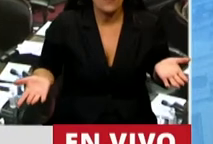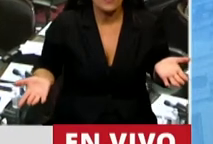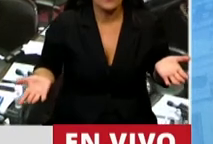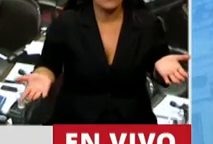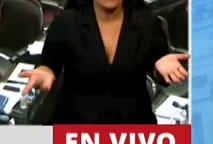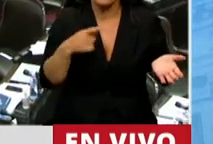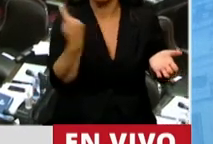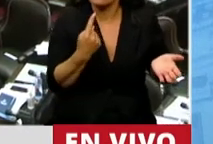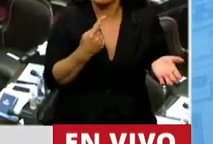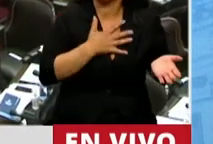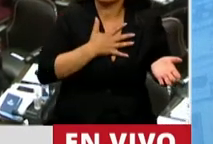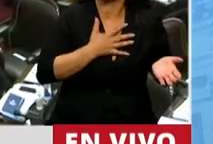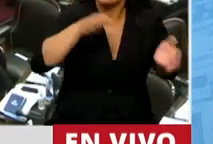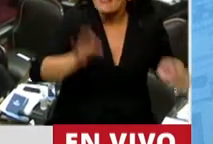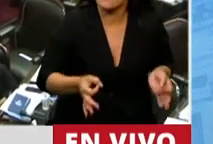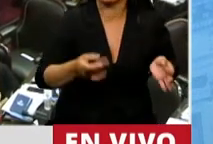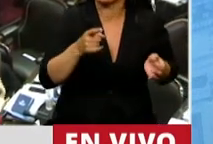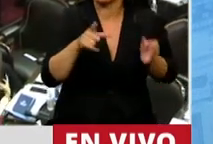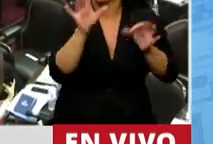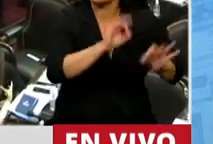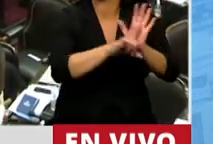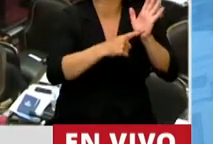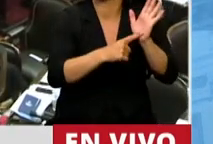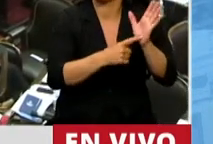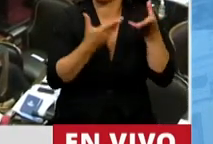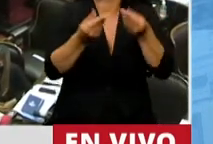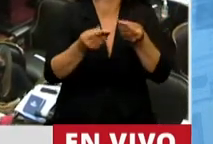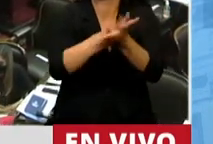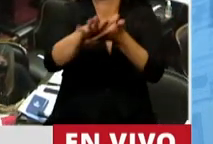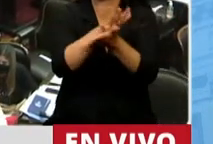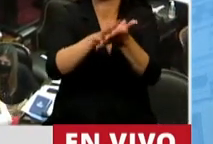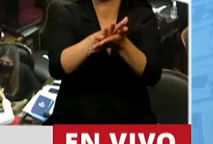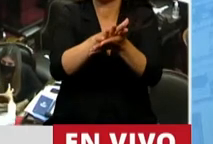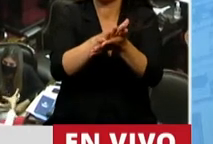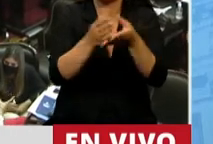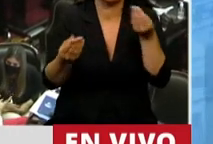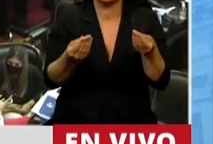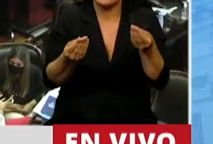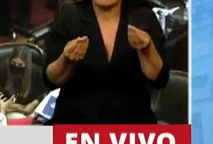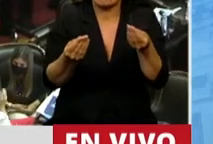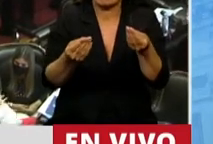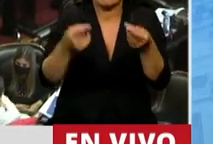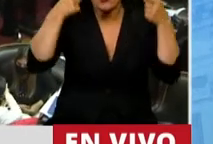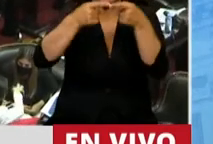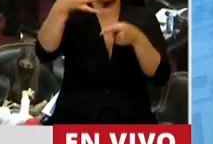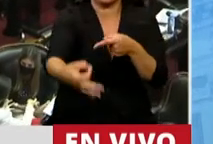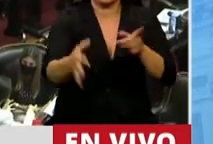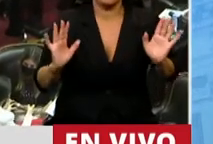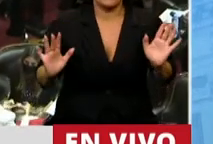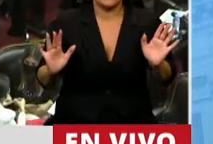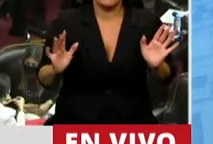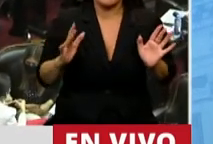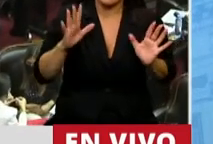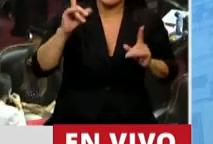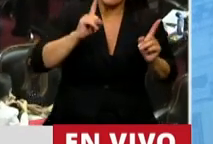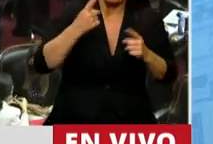sentido que entendemos que ayuda a resolver cuestiones buscando cumplir con ese objetivo. ¿Tenemos alguna